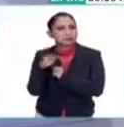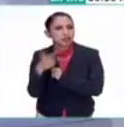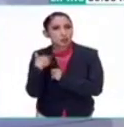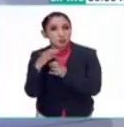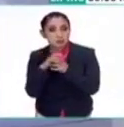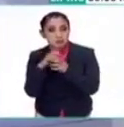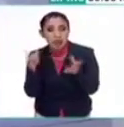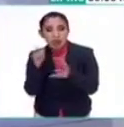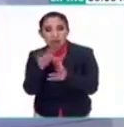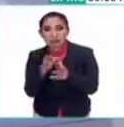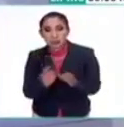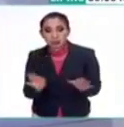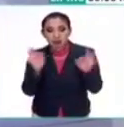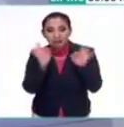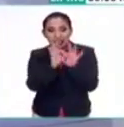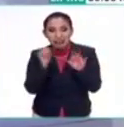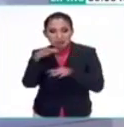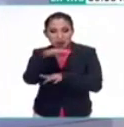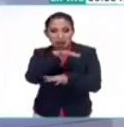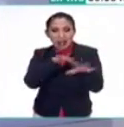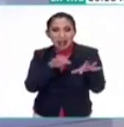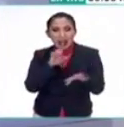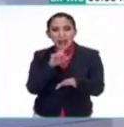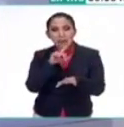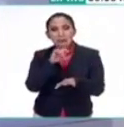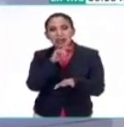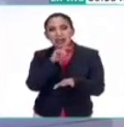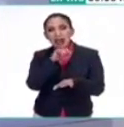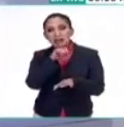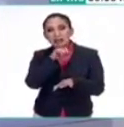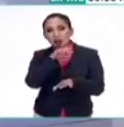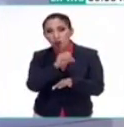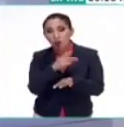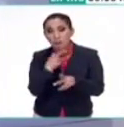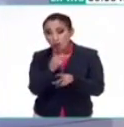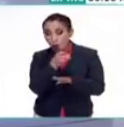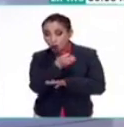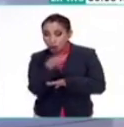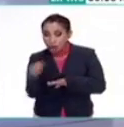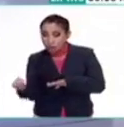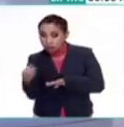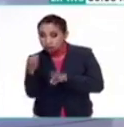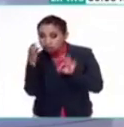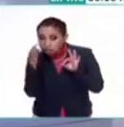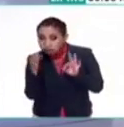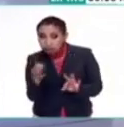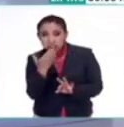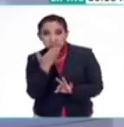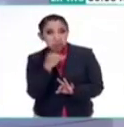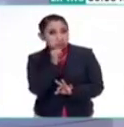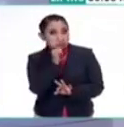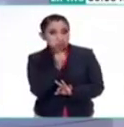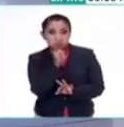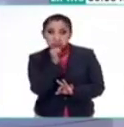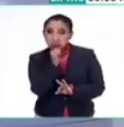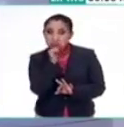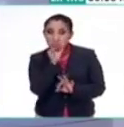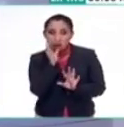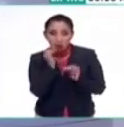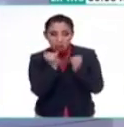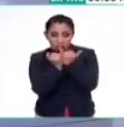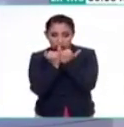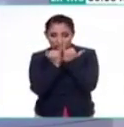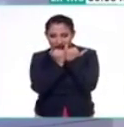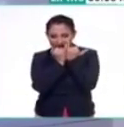su mayor efervescencia hacia el epiclásico, pero aunque no hay una organización que no es una simetría